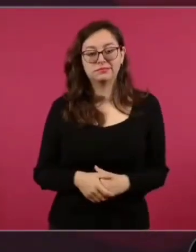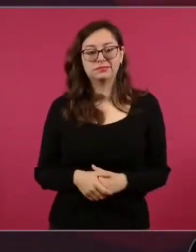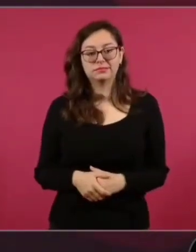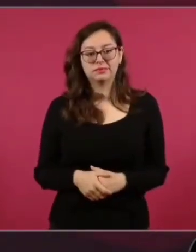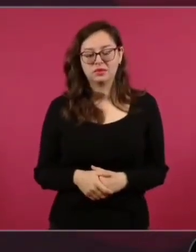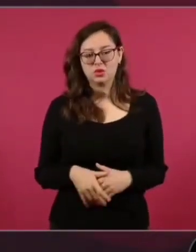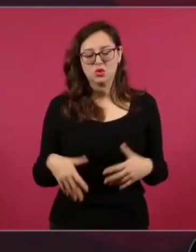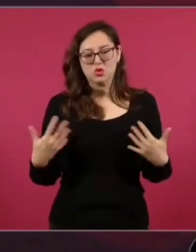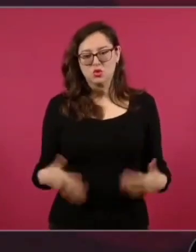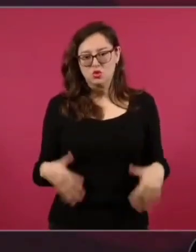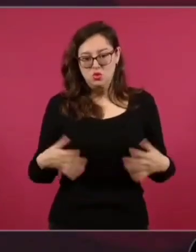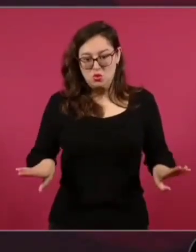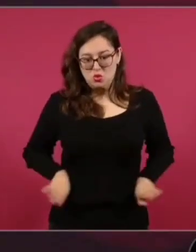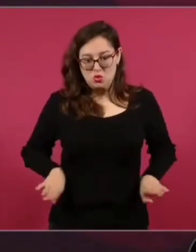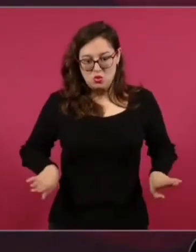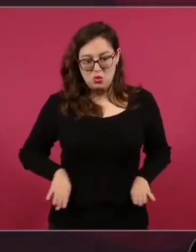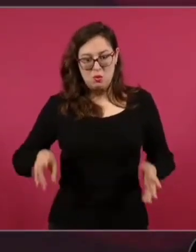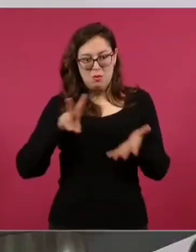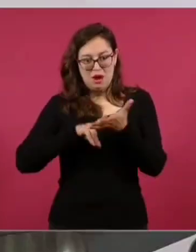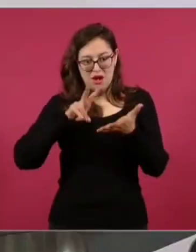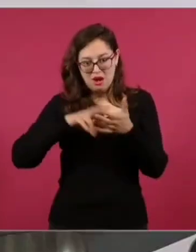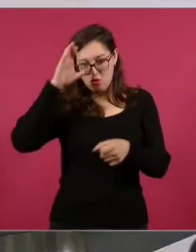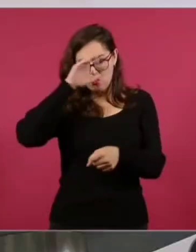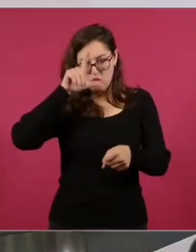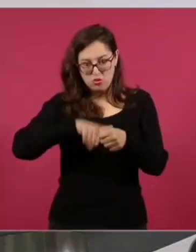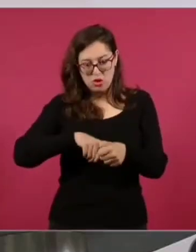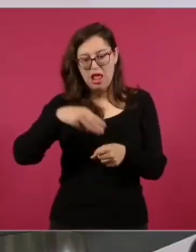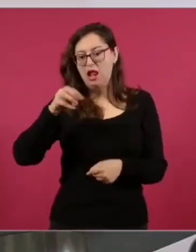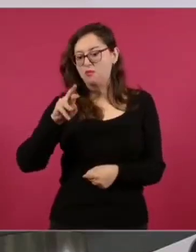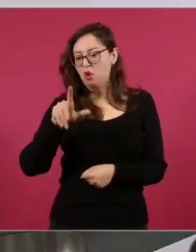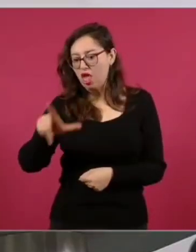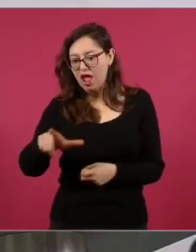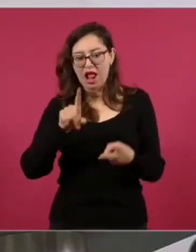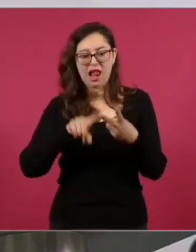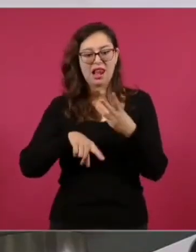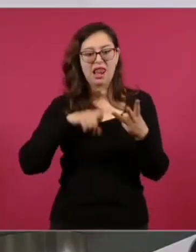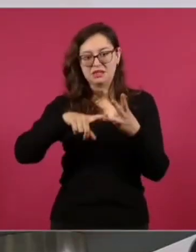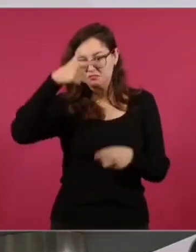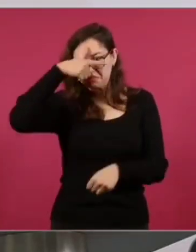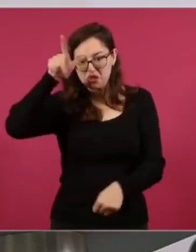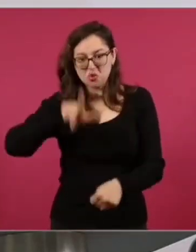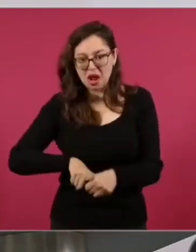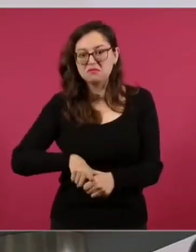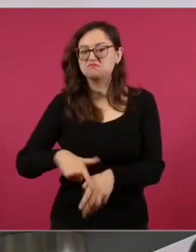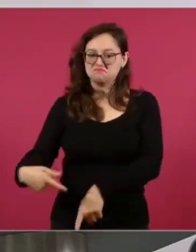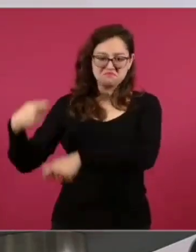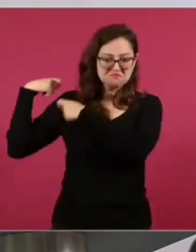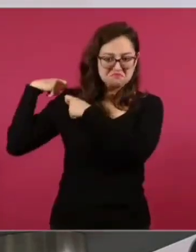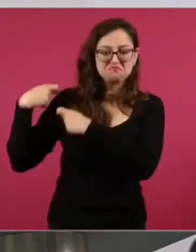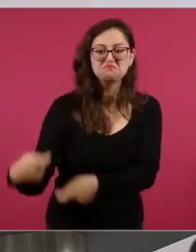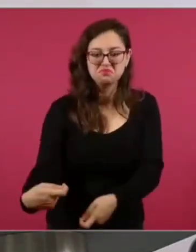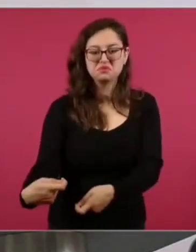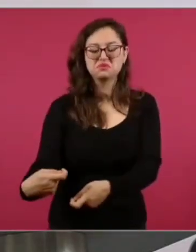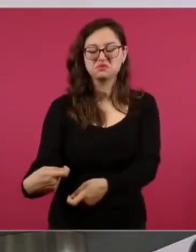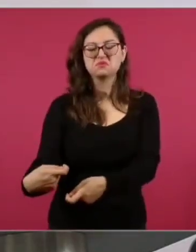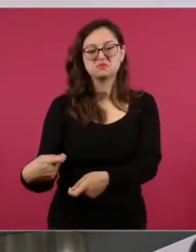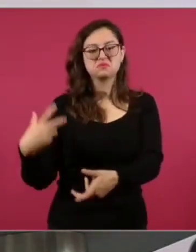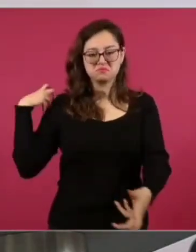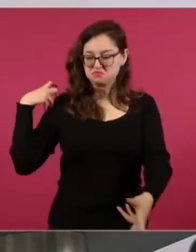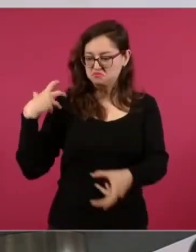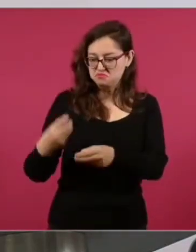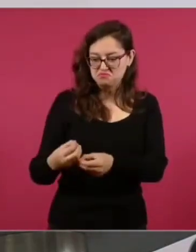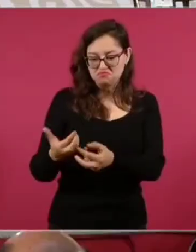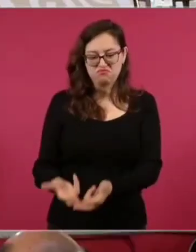la gran reserva de valores culturales, morales, espirituales que vienen de tiempo